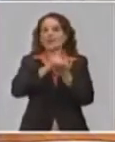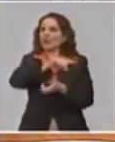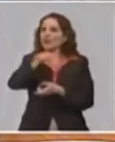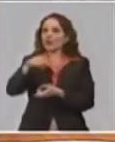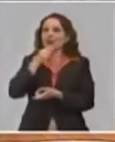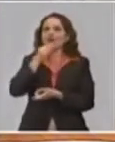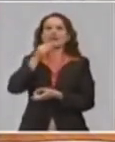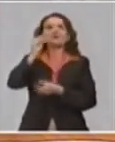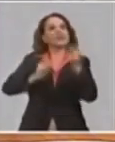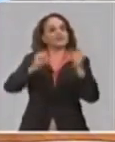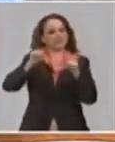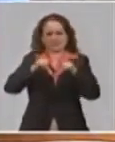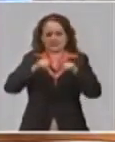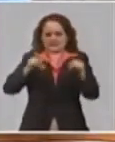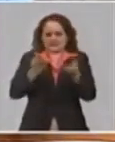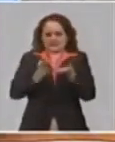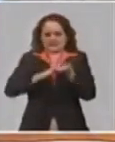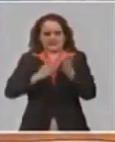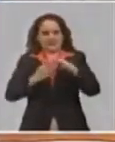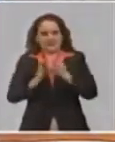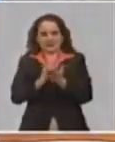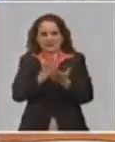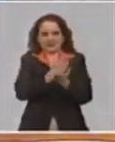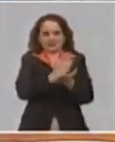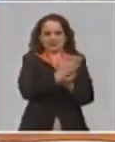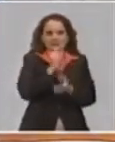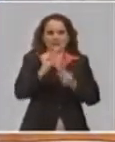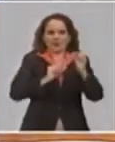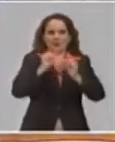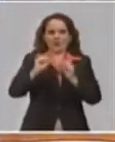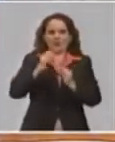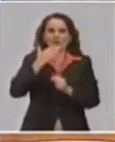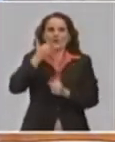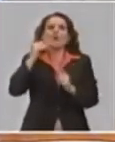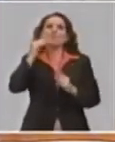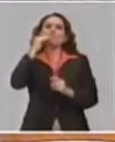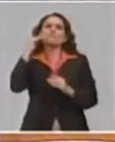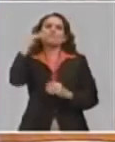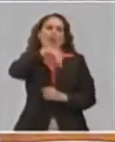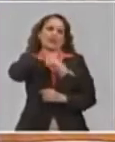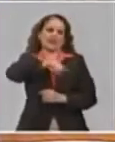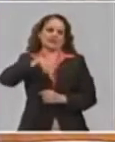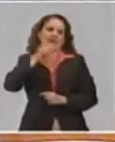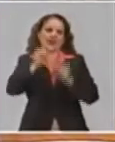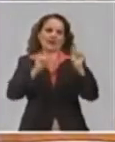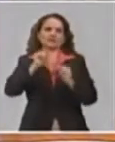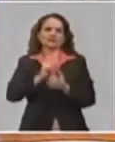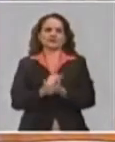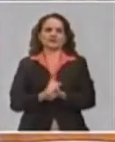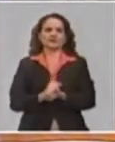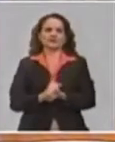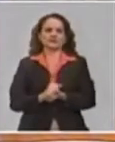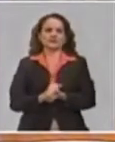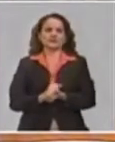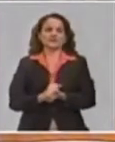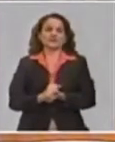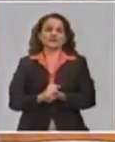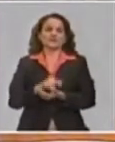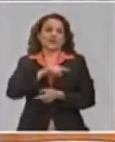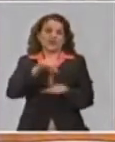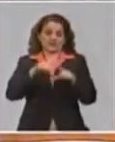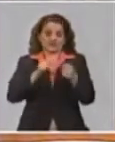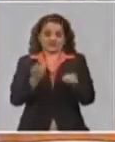y que el número de chequeras que queden en el país sea mínimo. Porque también eso es un... Además de que es un medio de pago vulnerable, es un medio de pago que es muy